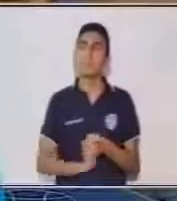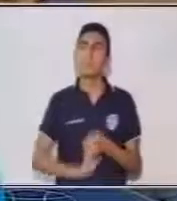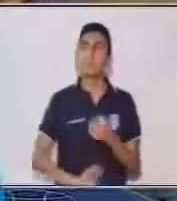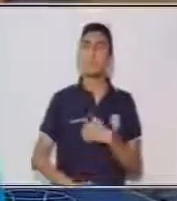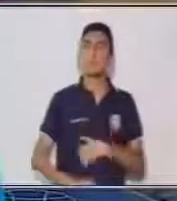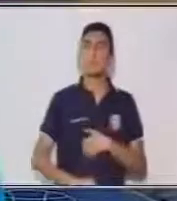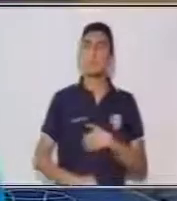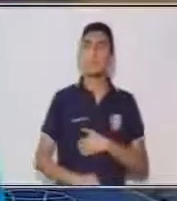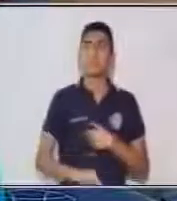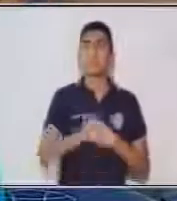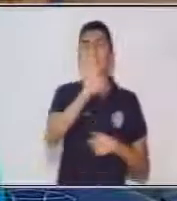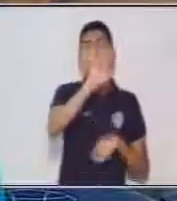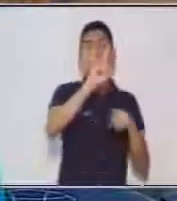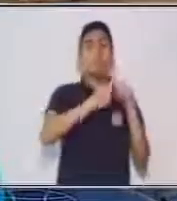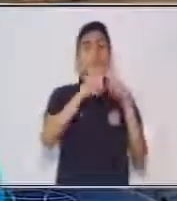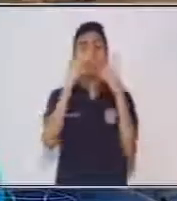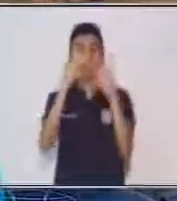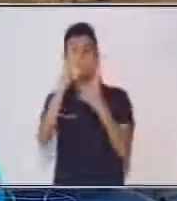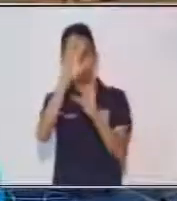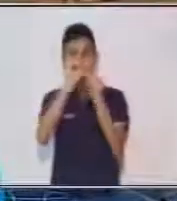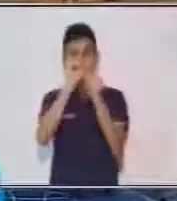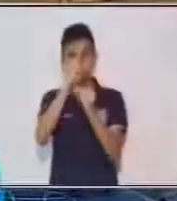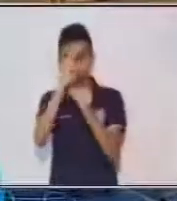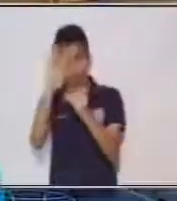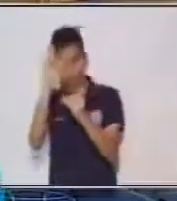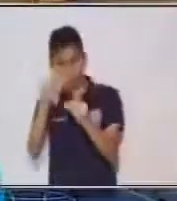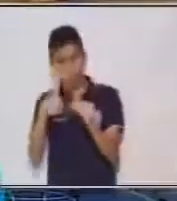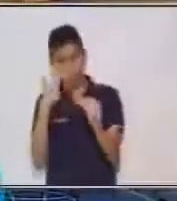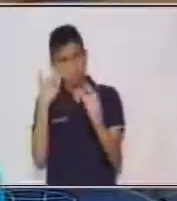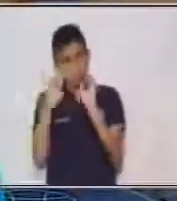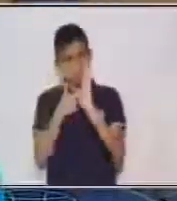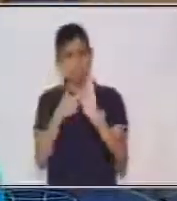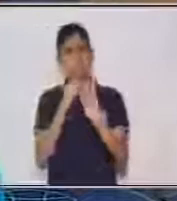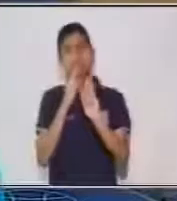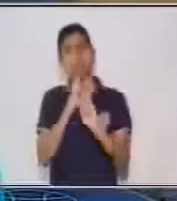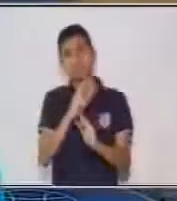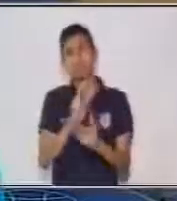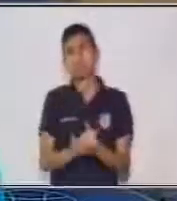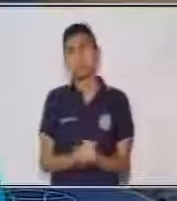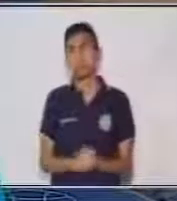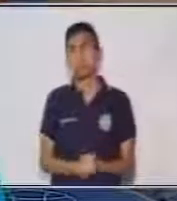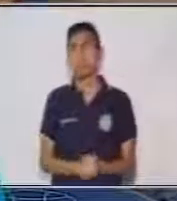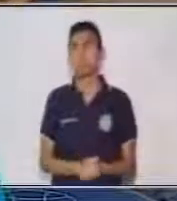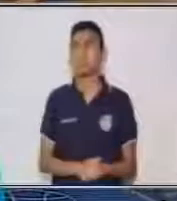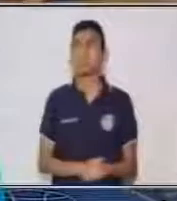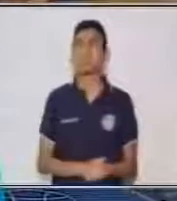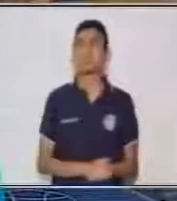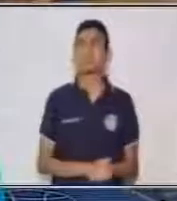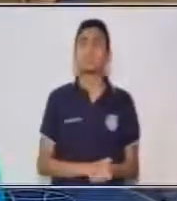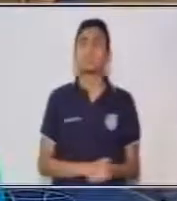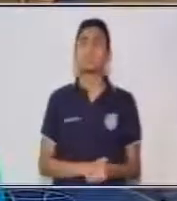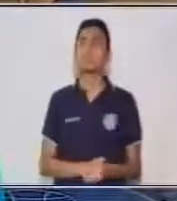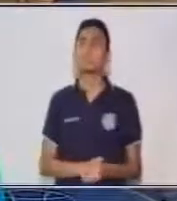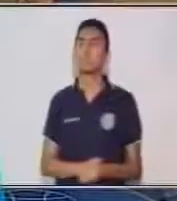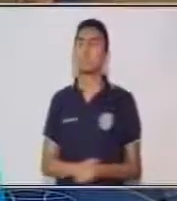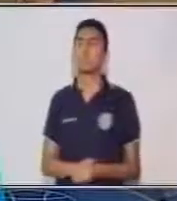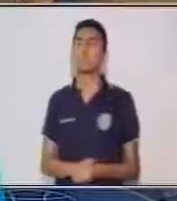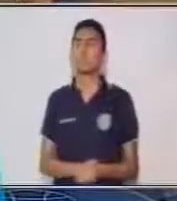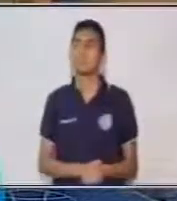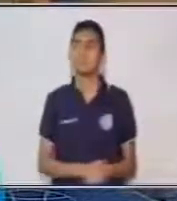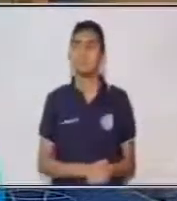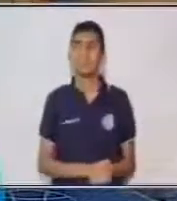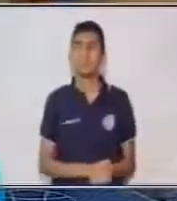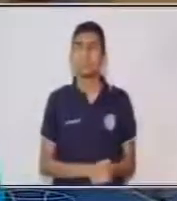por cuatro por siete, veintiocho y seis. Muy bien. Tenemos treinta y cuatro. ¿Te